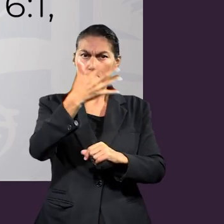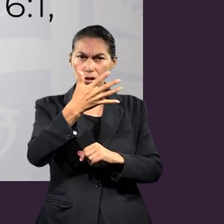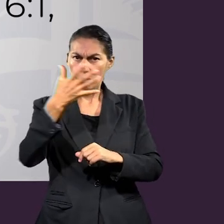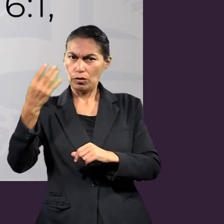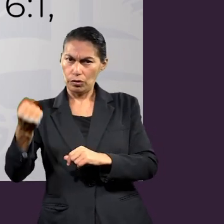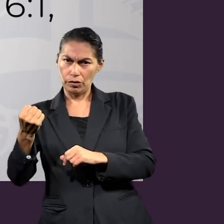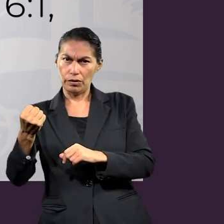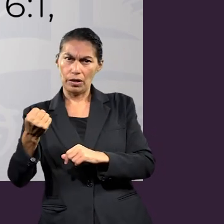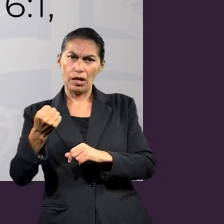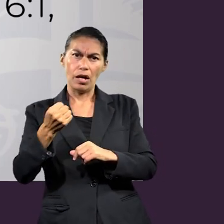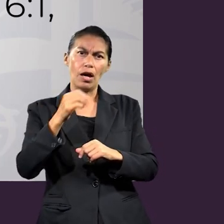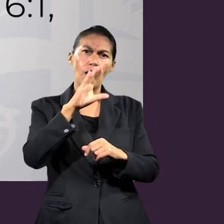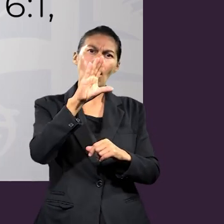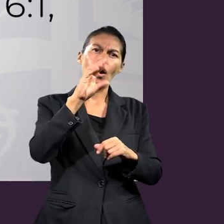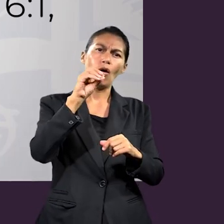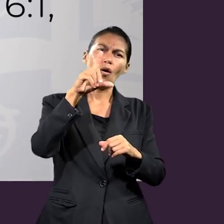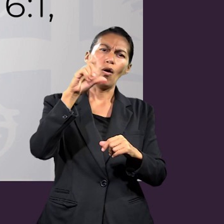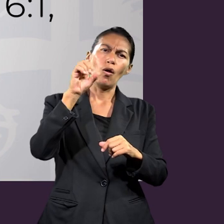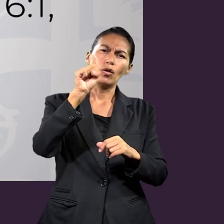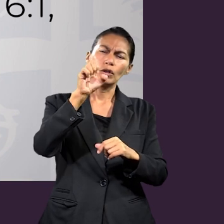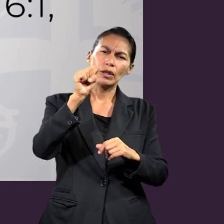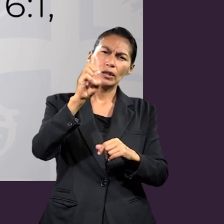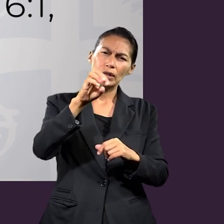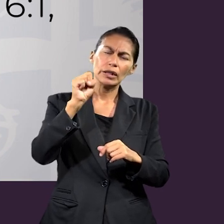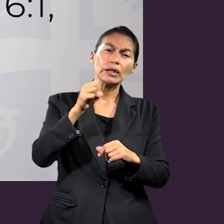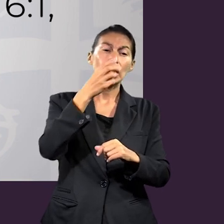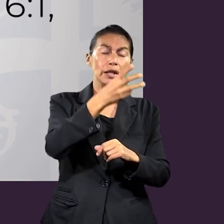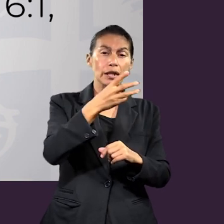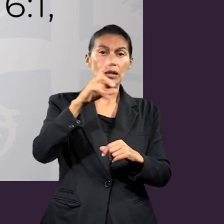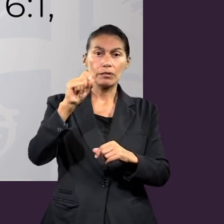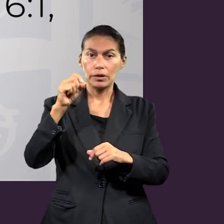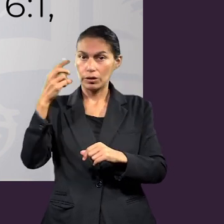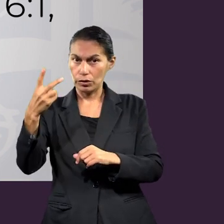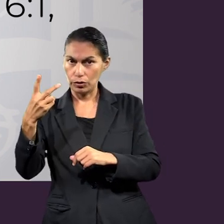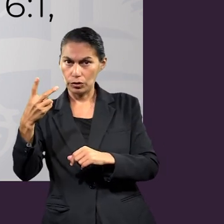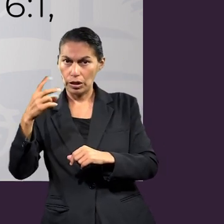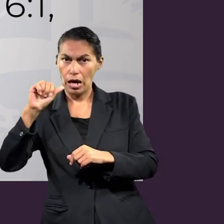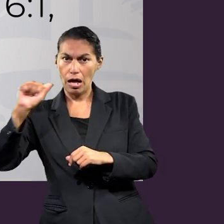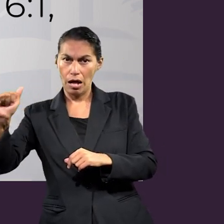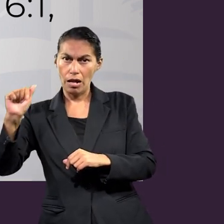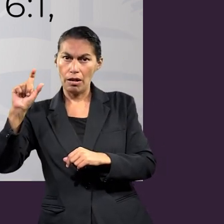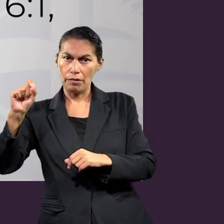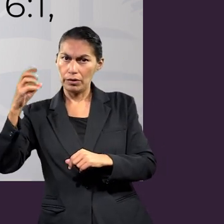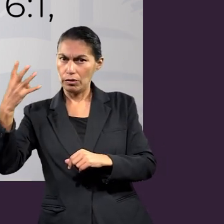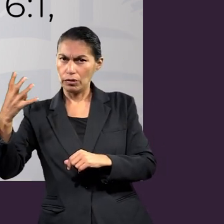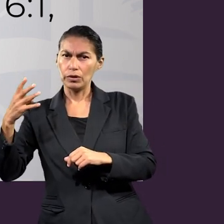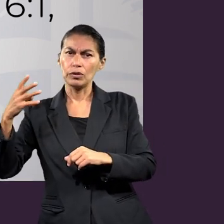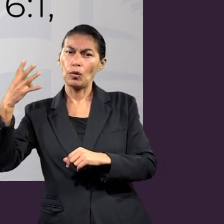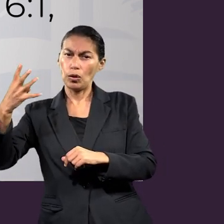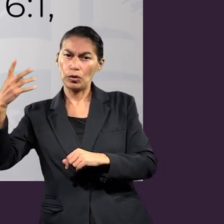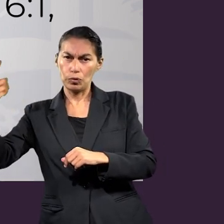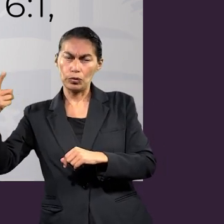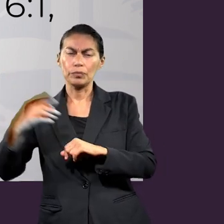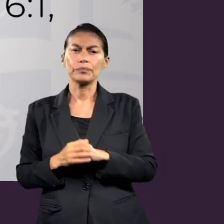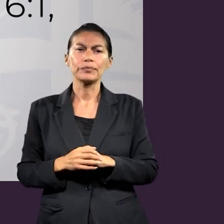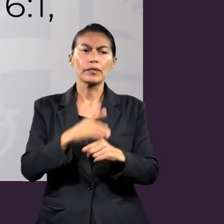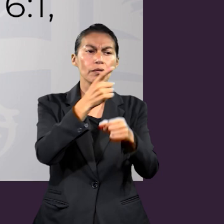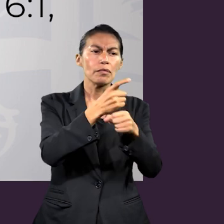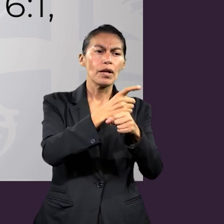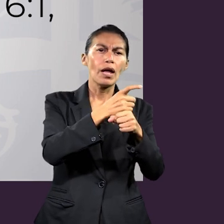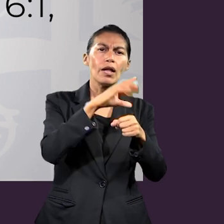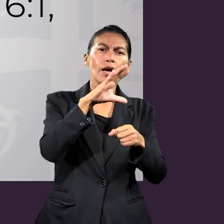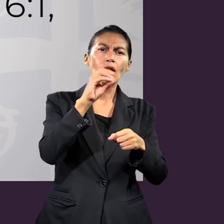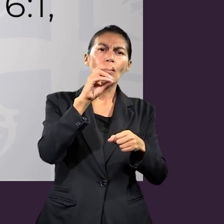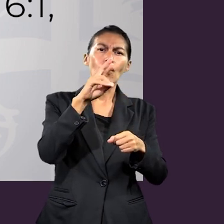amos de esclavos en los siguientes pasajes. Efesios 6, 5 al 9. Colosenses 3,